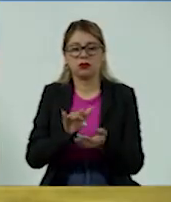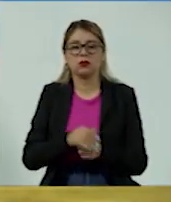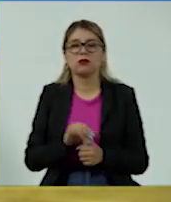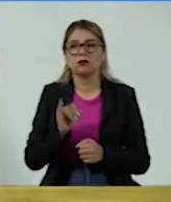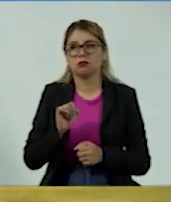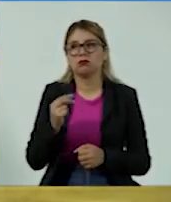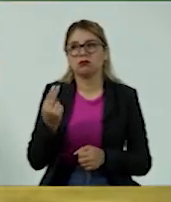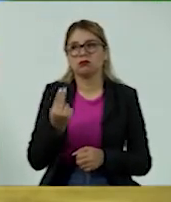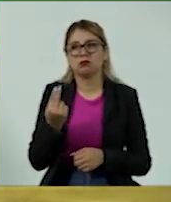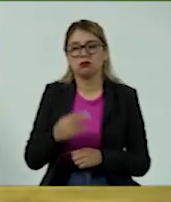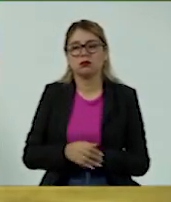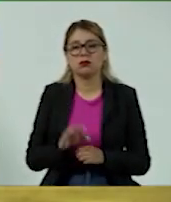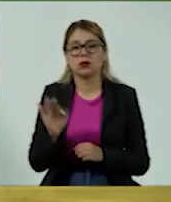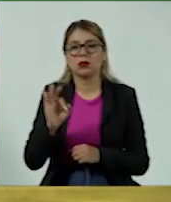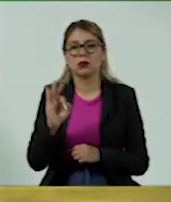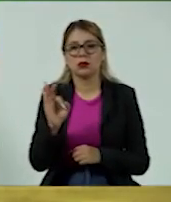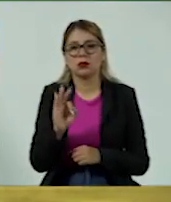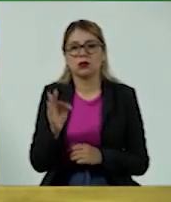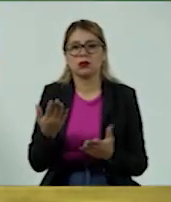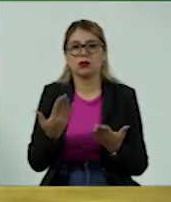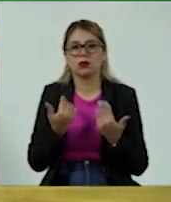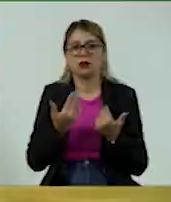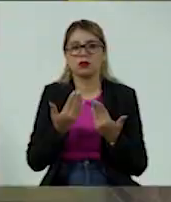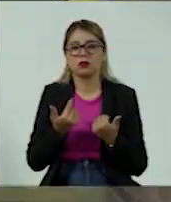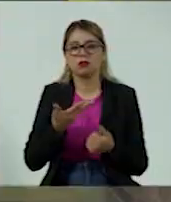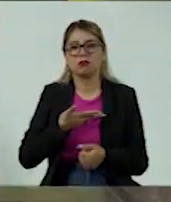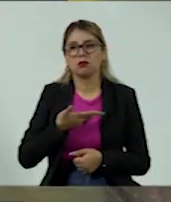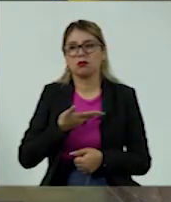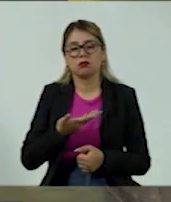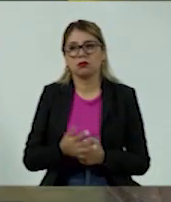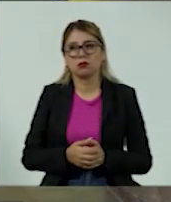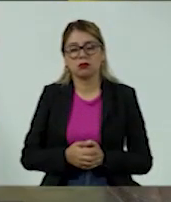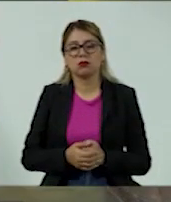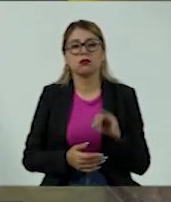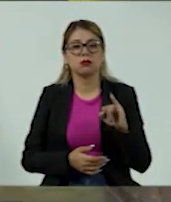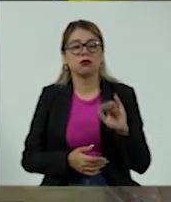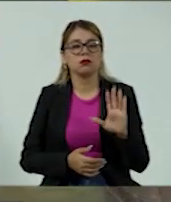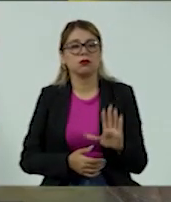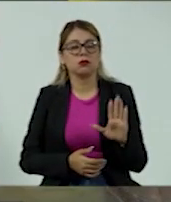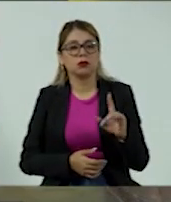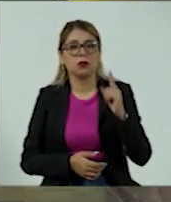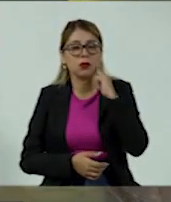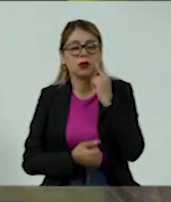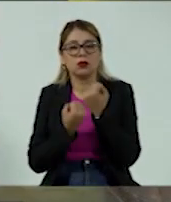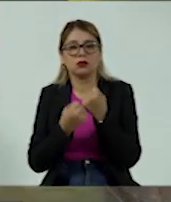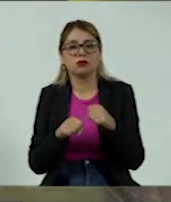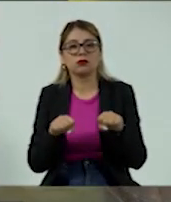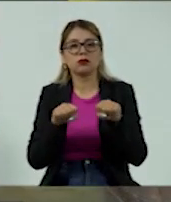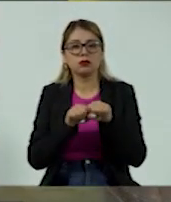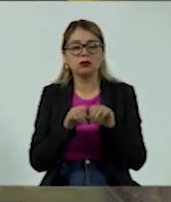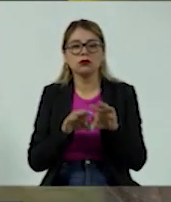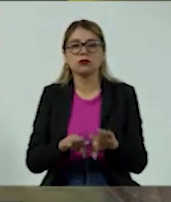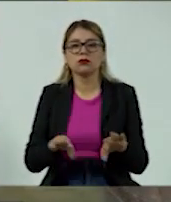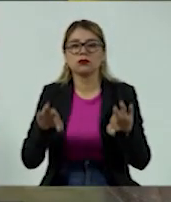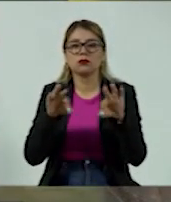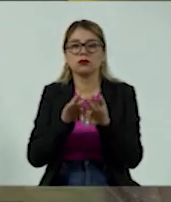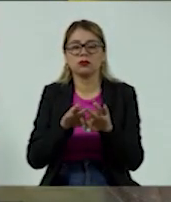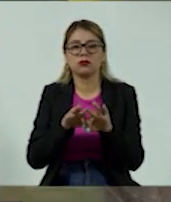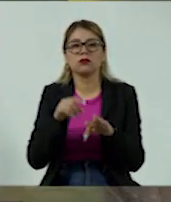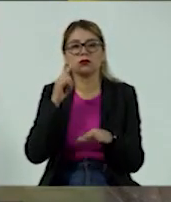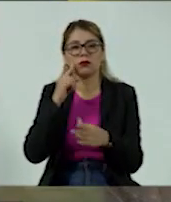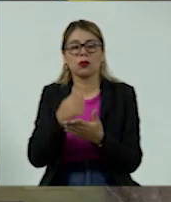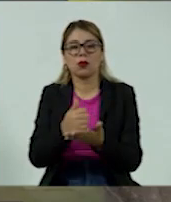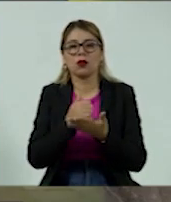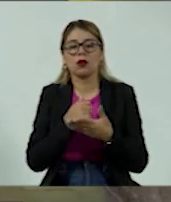llegan a necesitar y más si no los tenemos, si no contamos. Sí, pareciera que no, pero los seguros es parte de un ecosistema